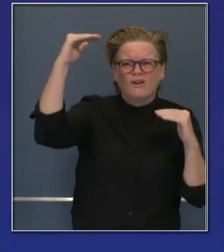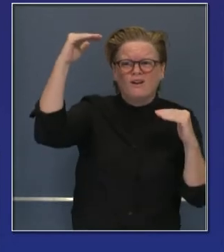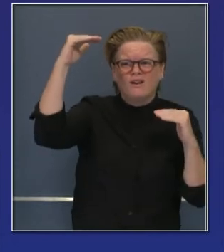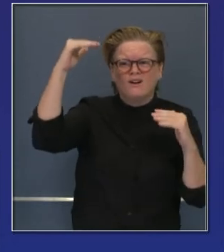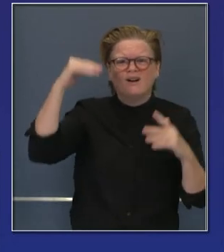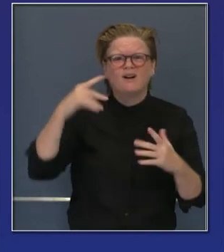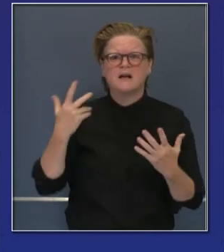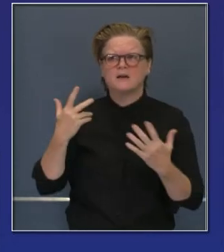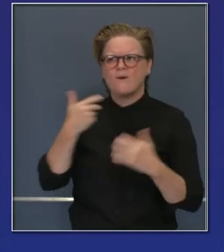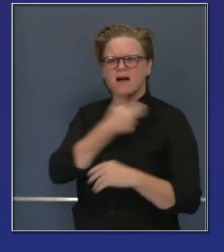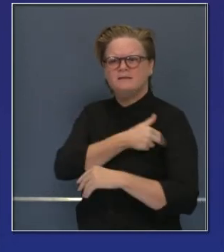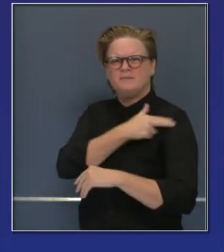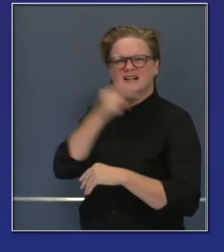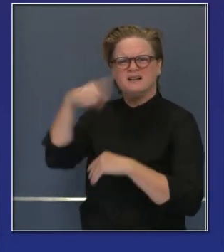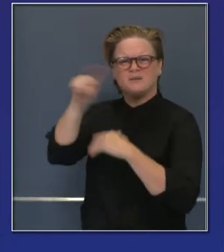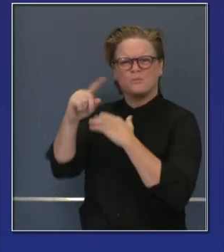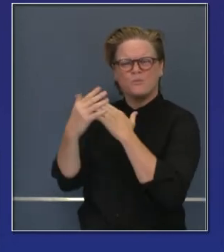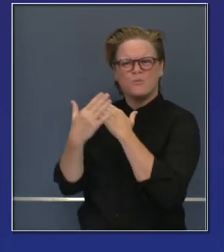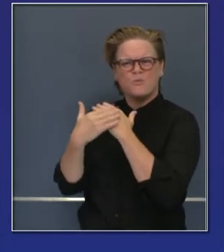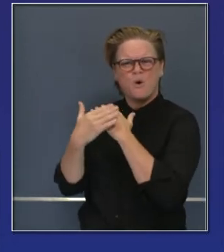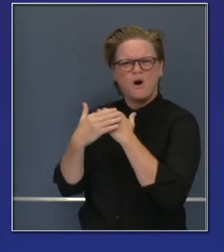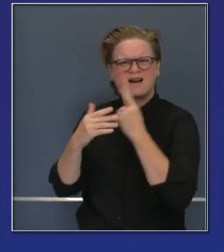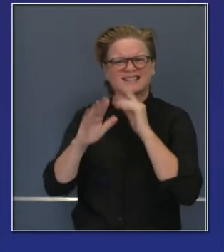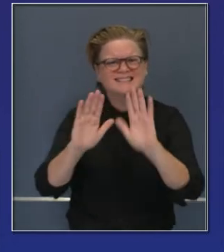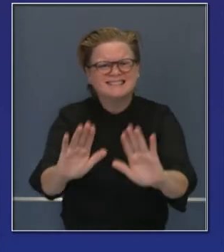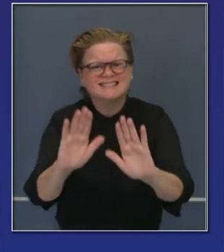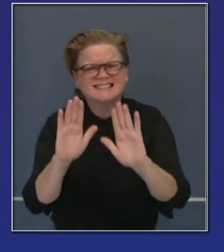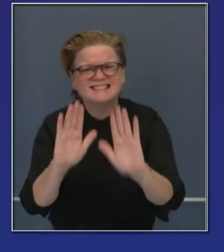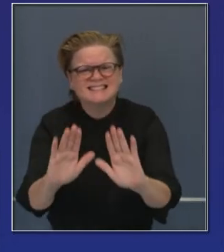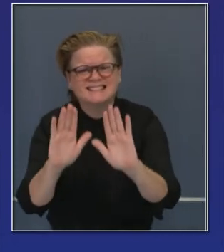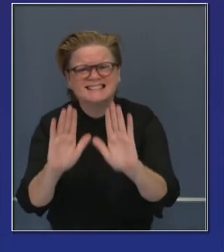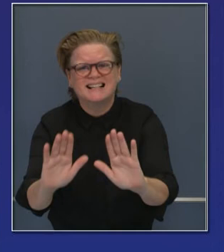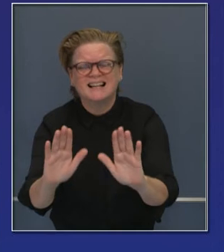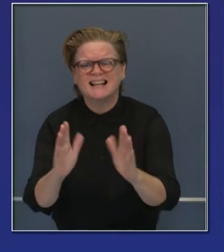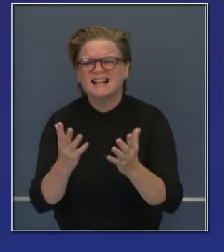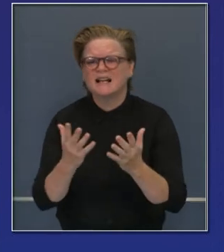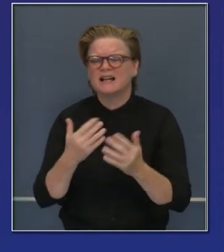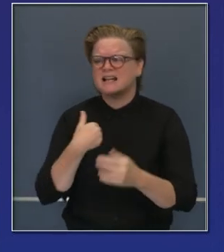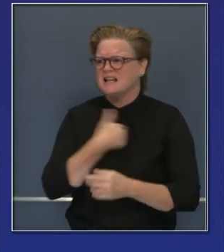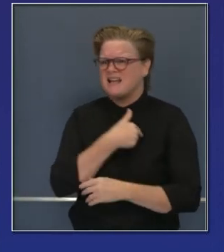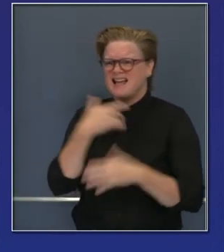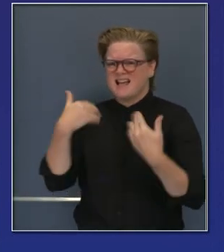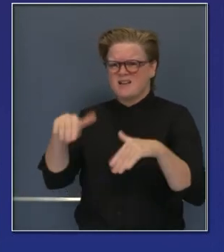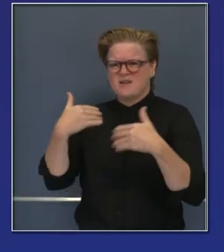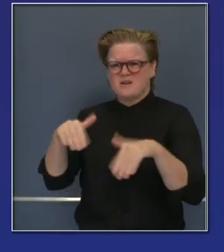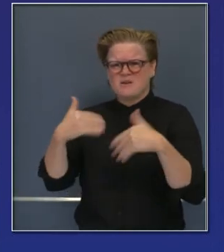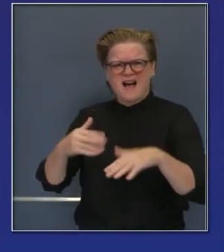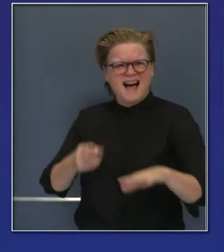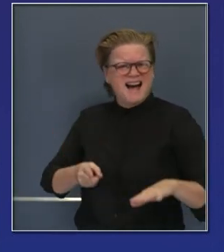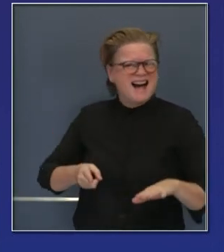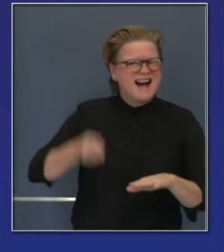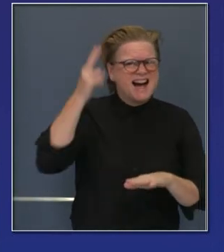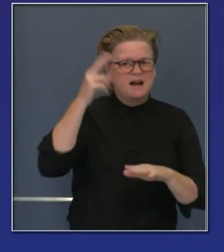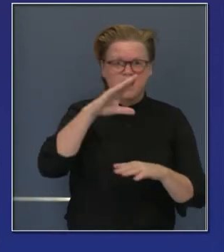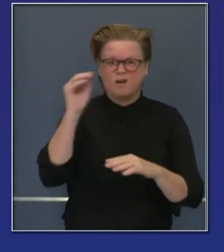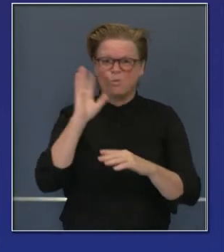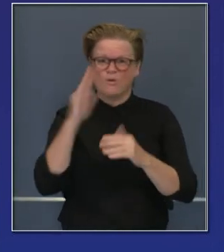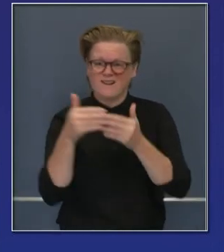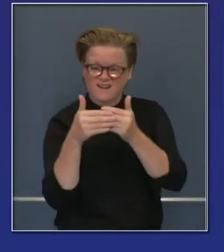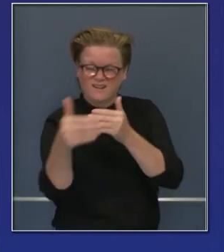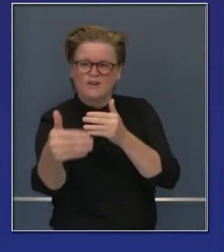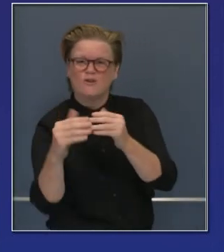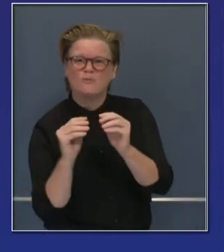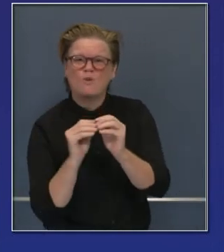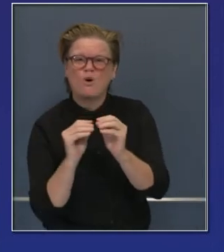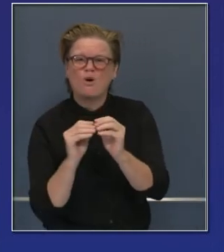aumento. Y el número de promedio de casos en el periodo de siete días es mucho mayor de lo que era. Y eso significa que realmente